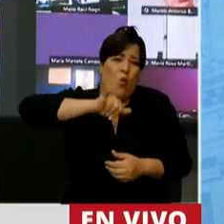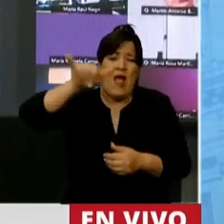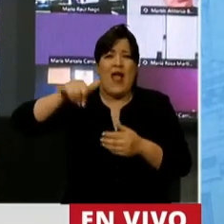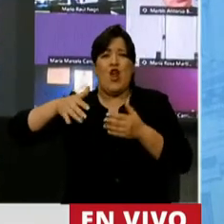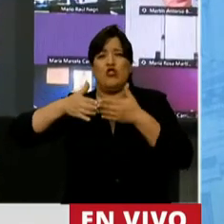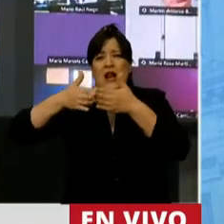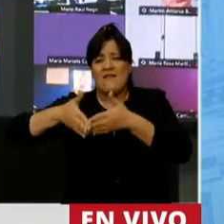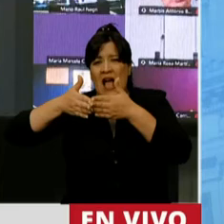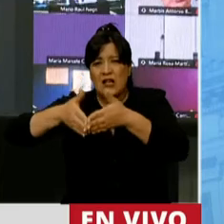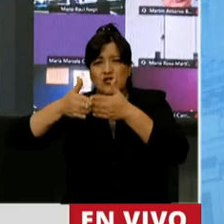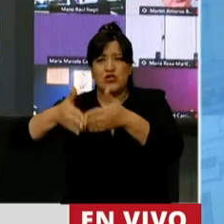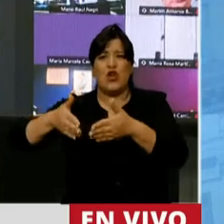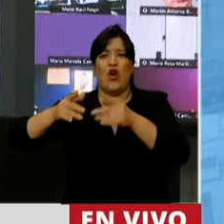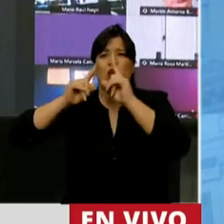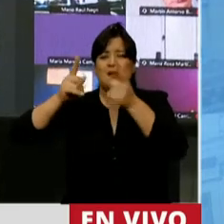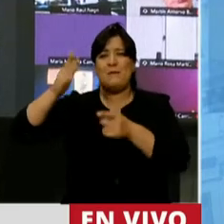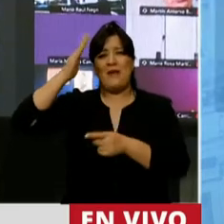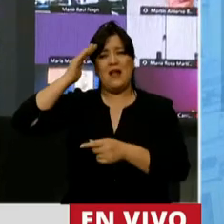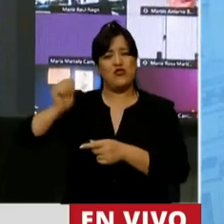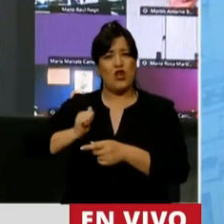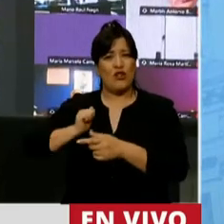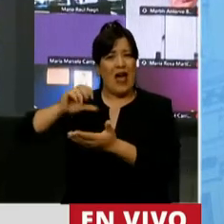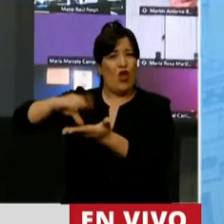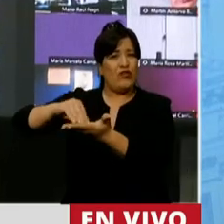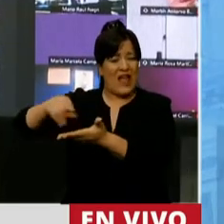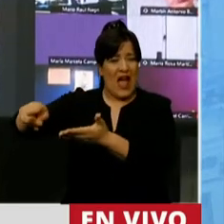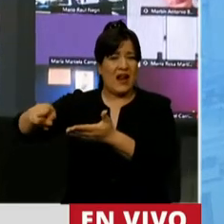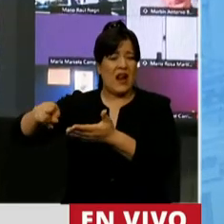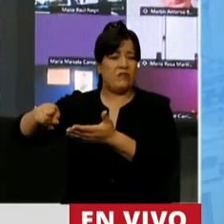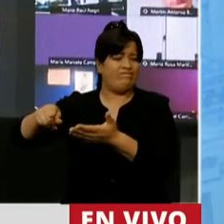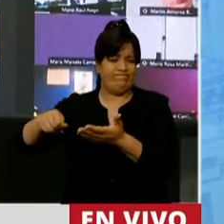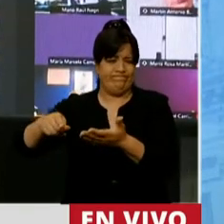navegación y días de adiestramiento en el terreno. También